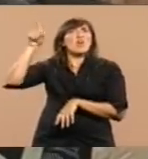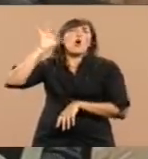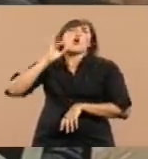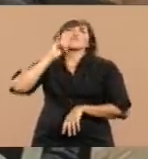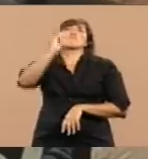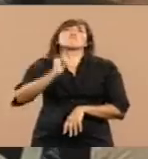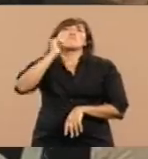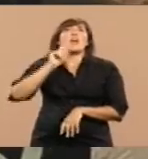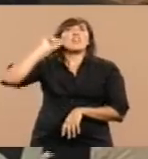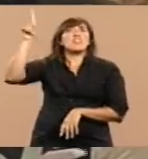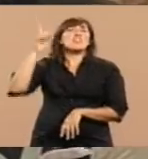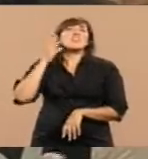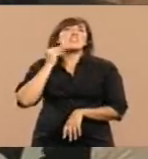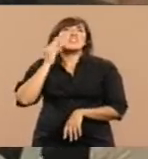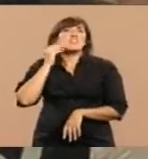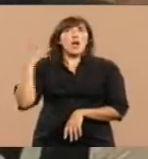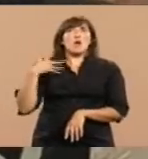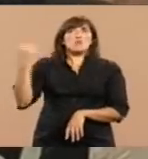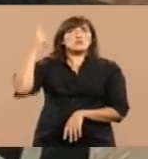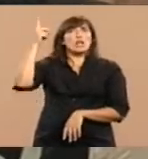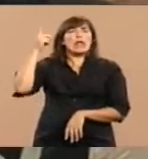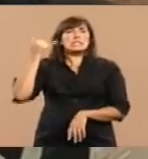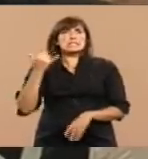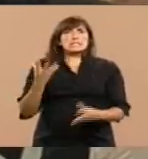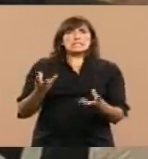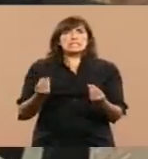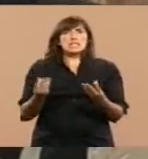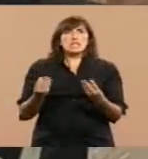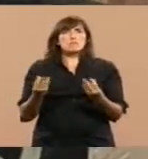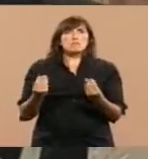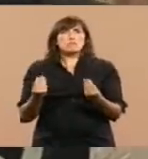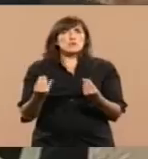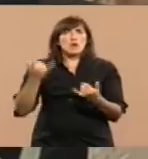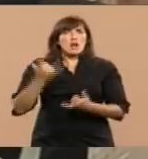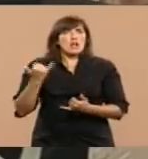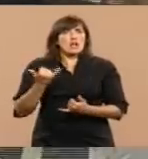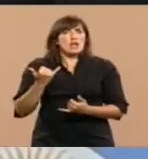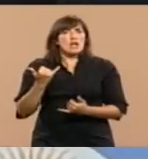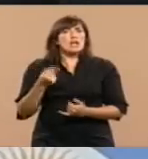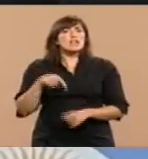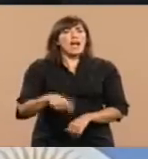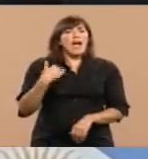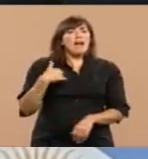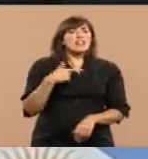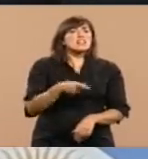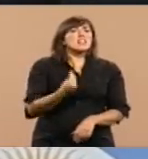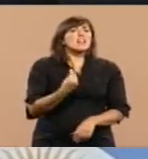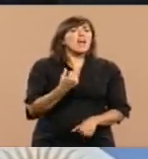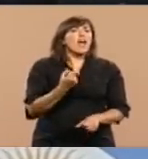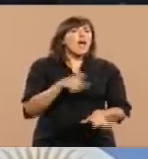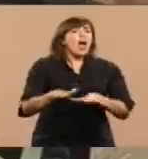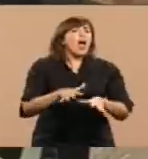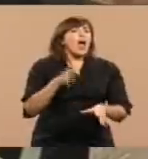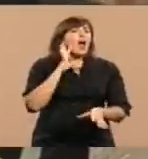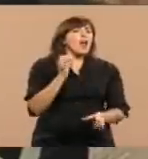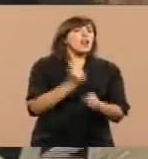del Reino Unido en cuanto a su temor a lo que pueda hacer la República Argentina casi parece